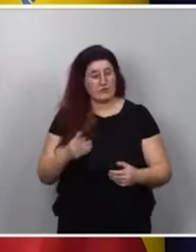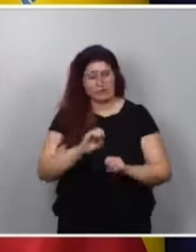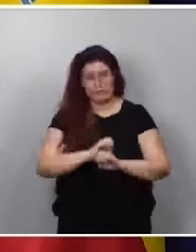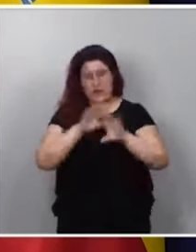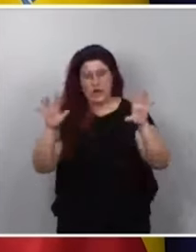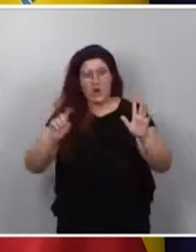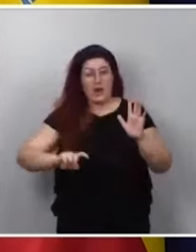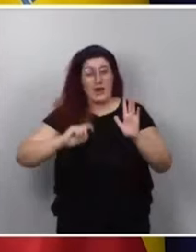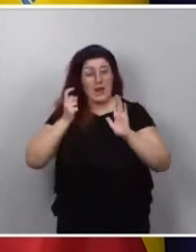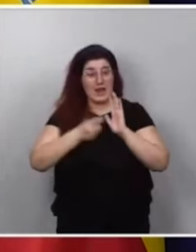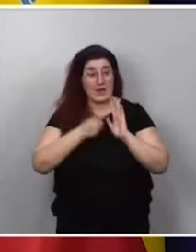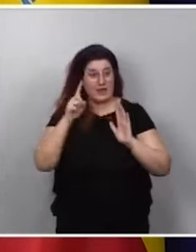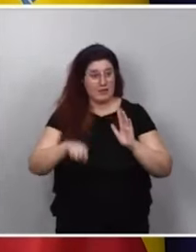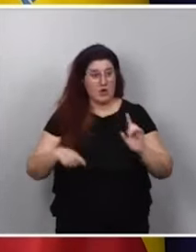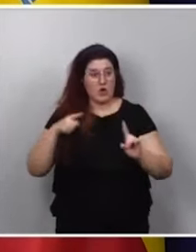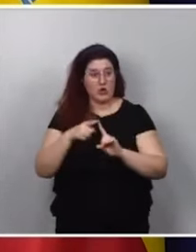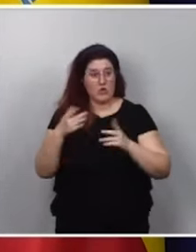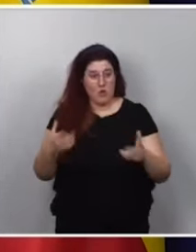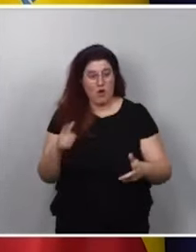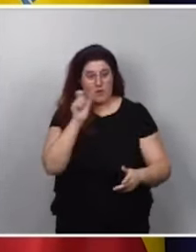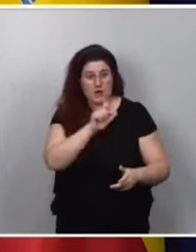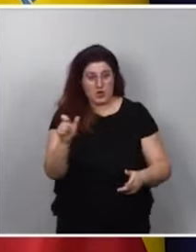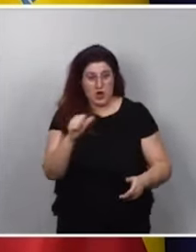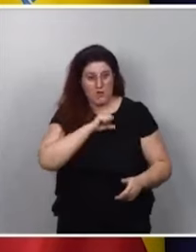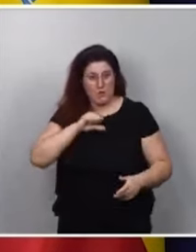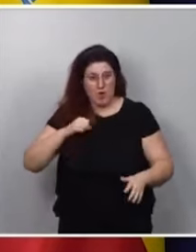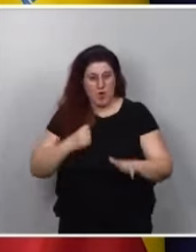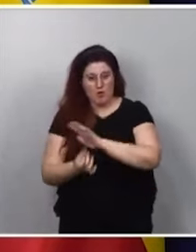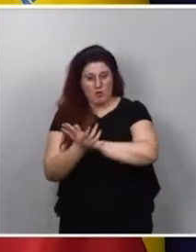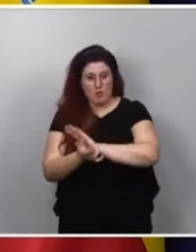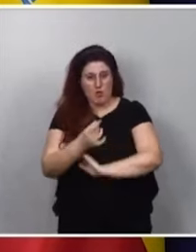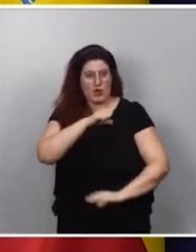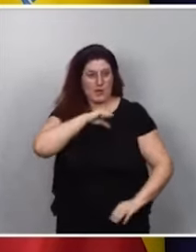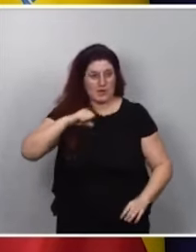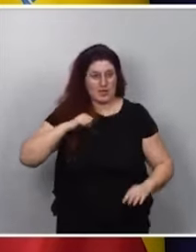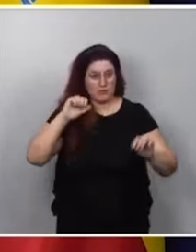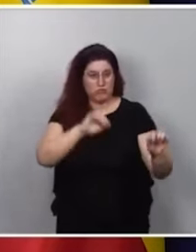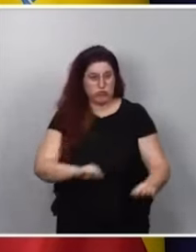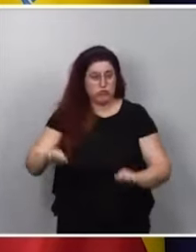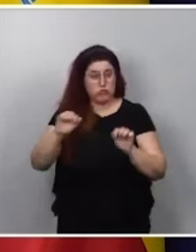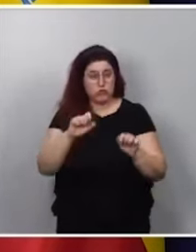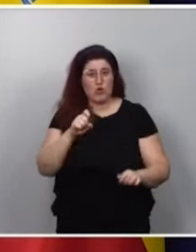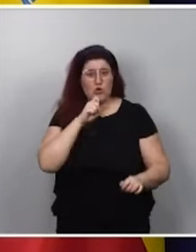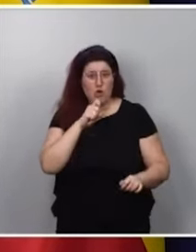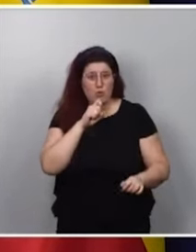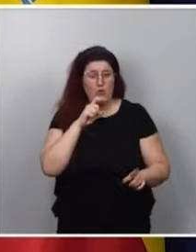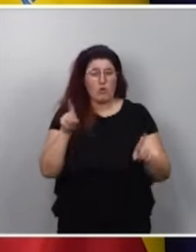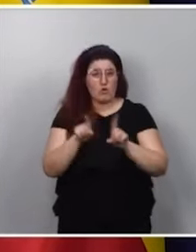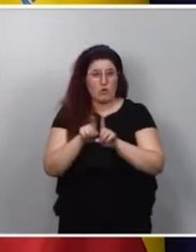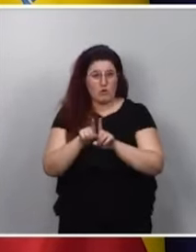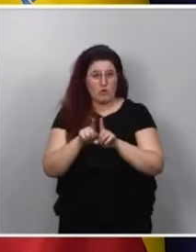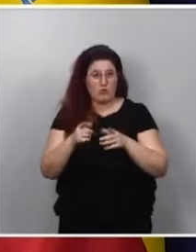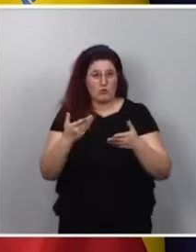ley que tiene también por objetivo proteger a los productores independientes y esto lo realizamos a través de una definición que goza de un gran